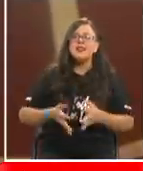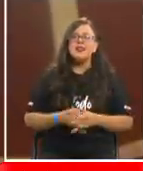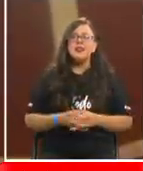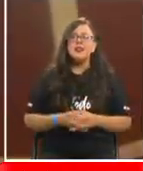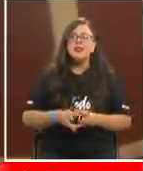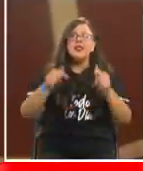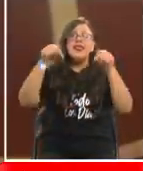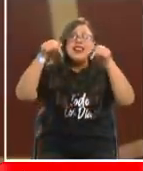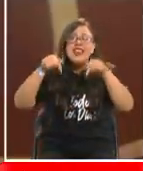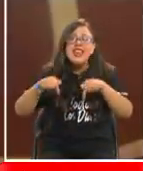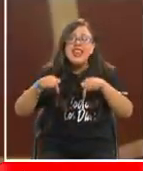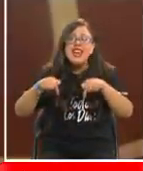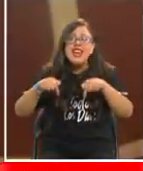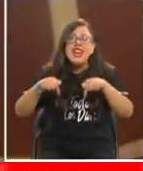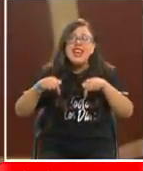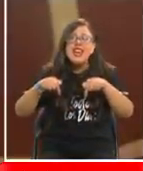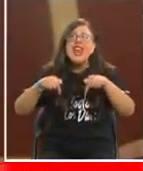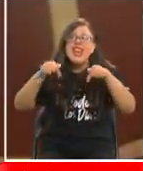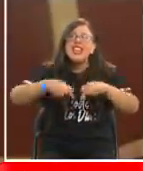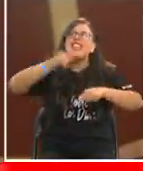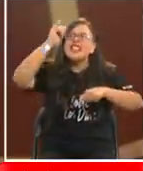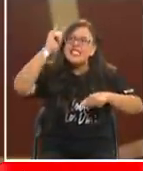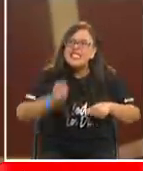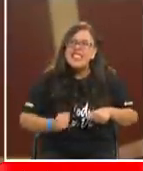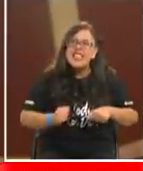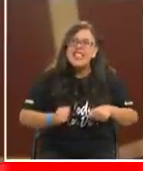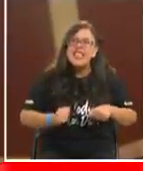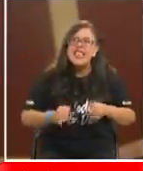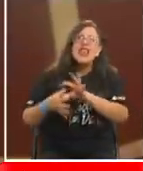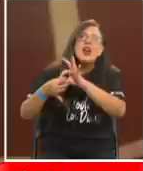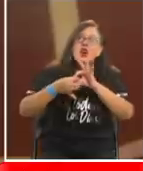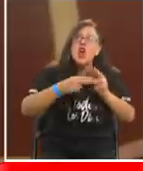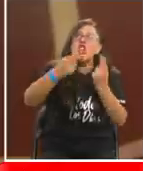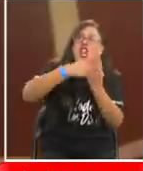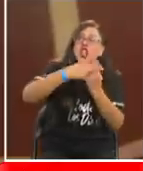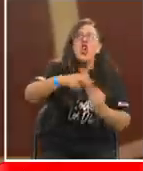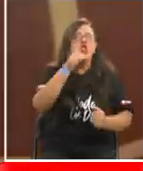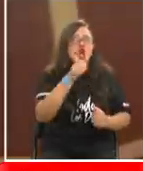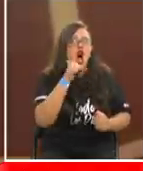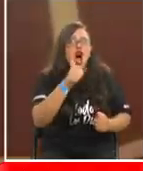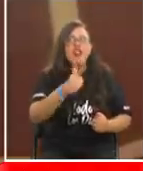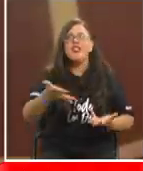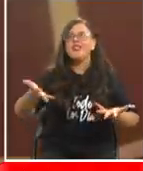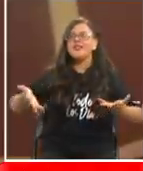Esta toma sí que va. Porque la Teletón es todos los días.